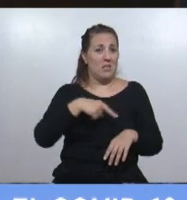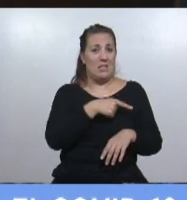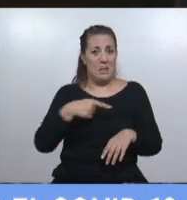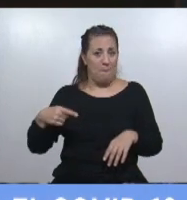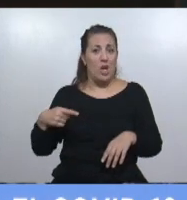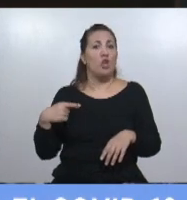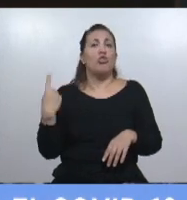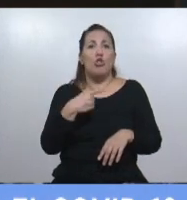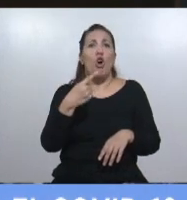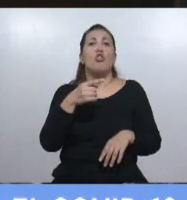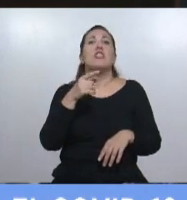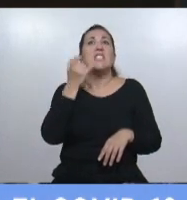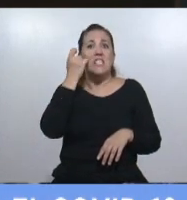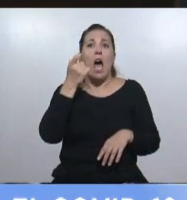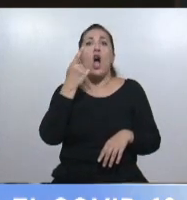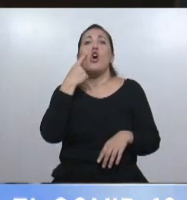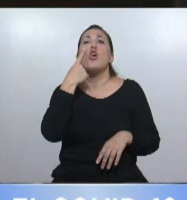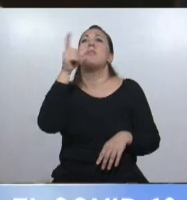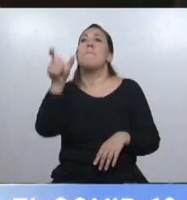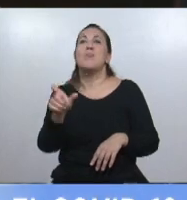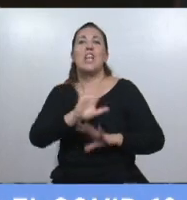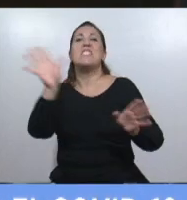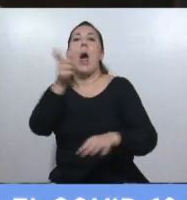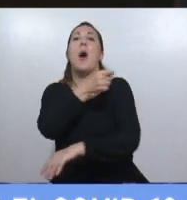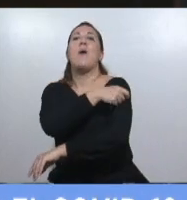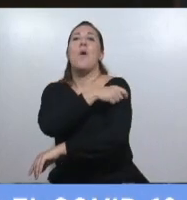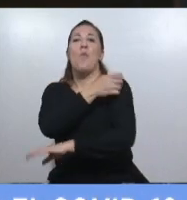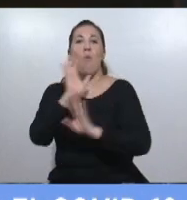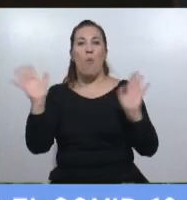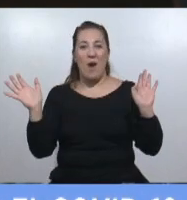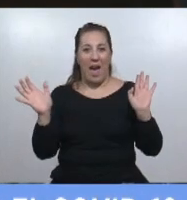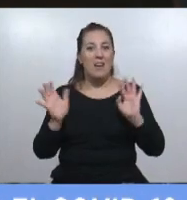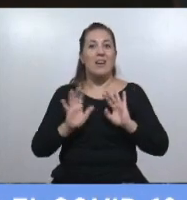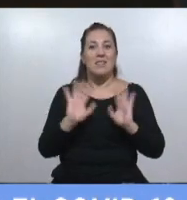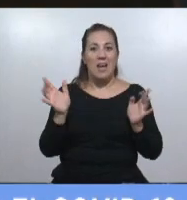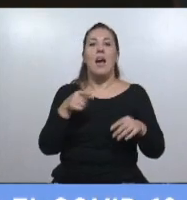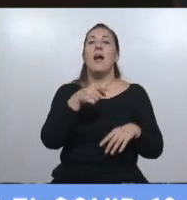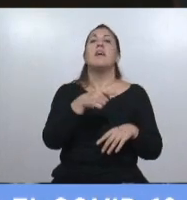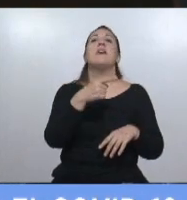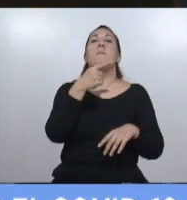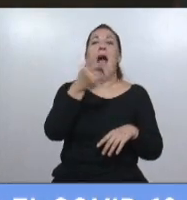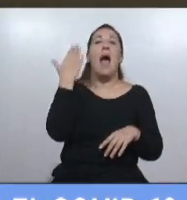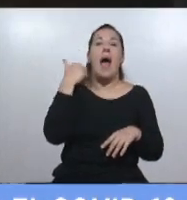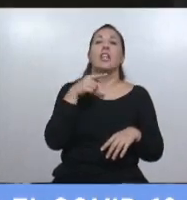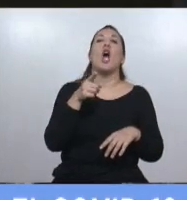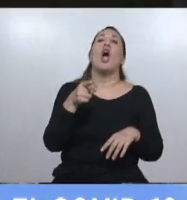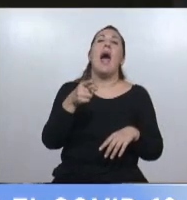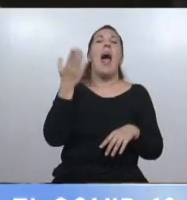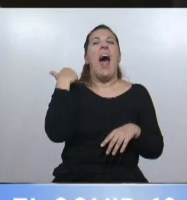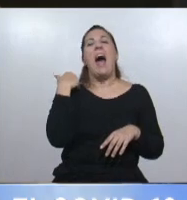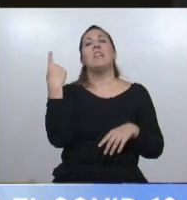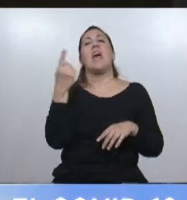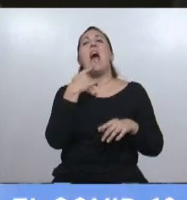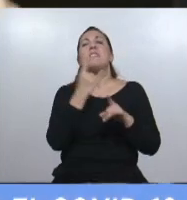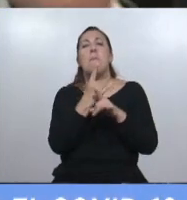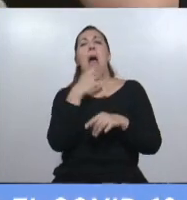conocemos a alguien que se ha vacunado porque esa es la última excusa con la que están machacando las vacunas las vacunas que consideraban veneno